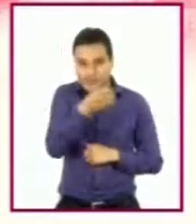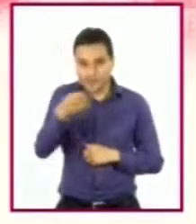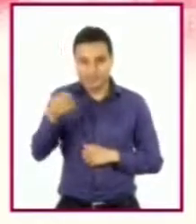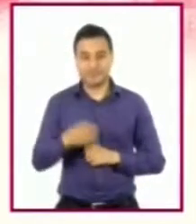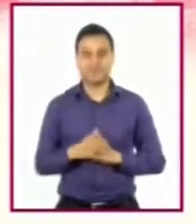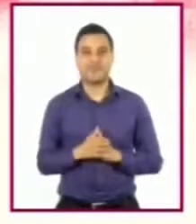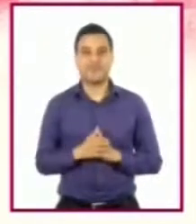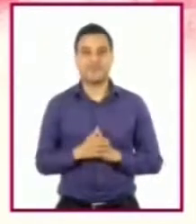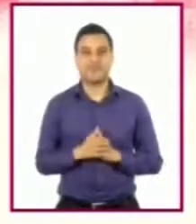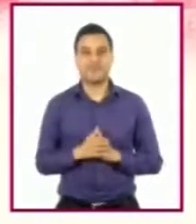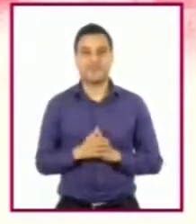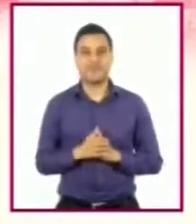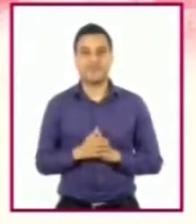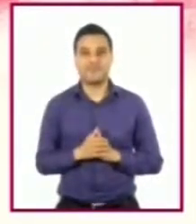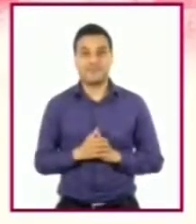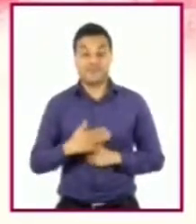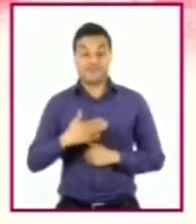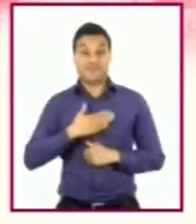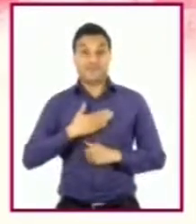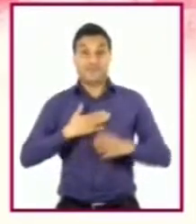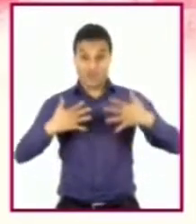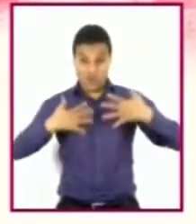Organizar mi guardarropa.